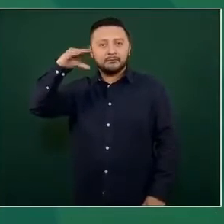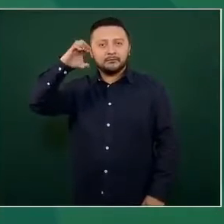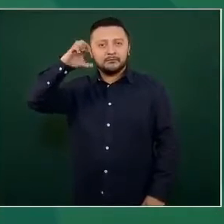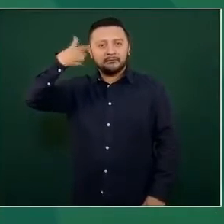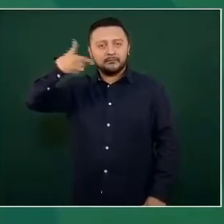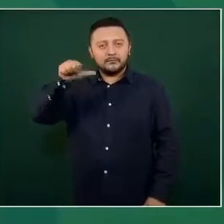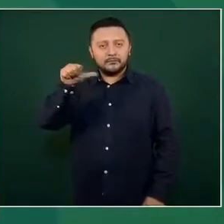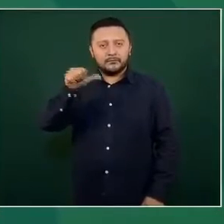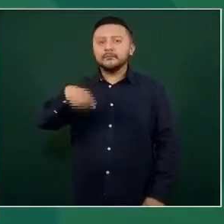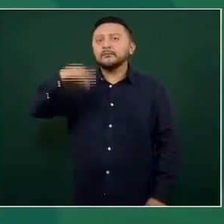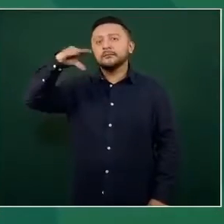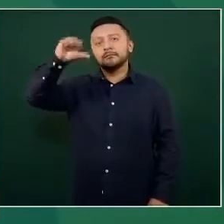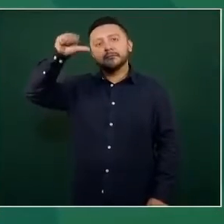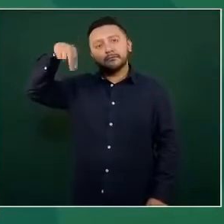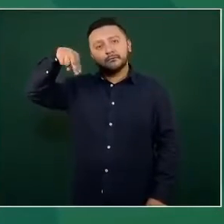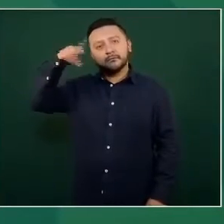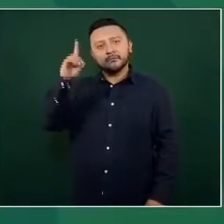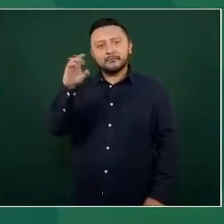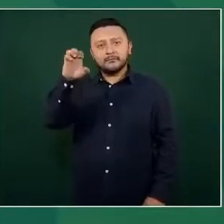límites con Tabasco.